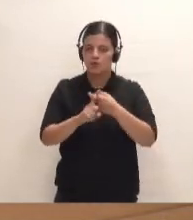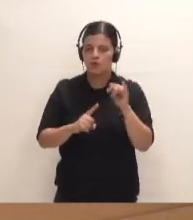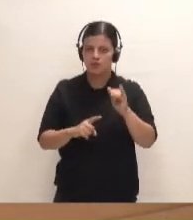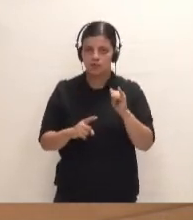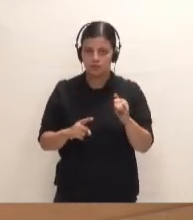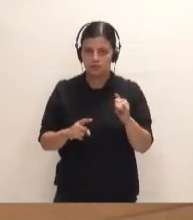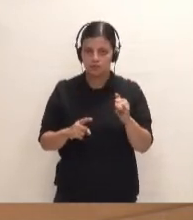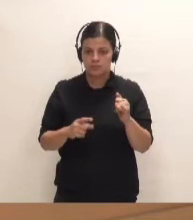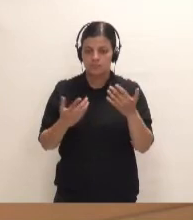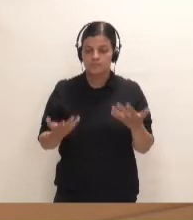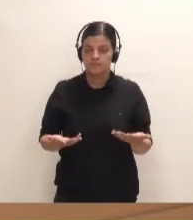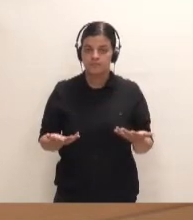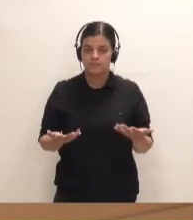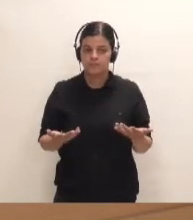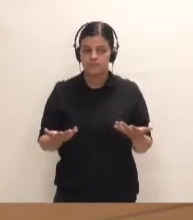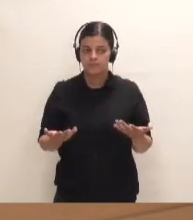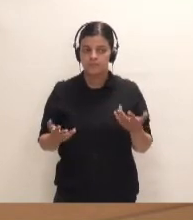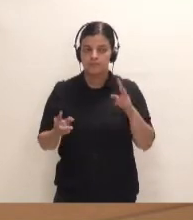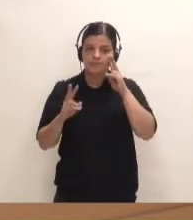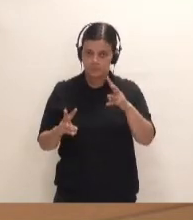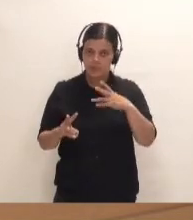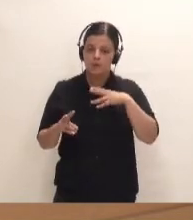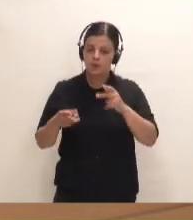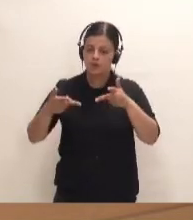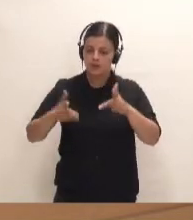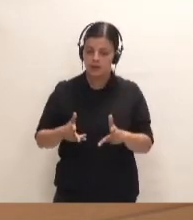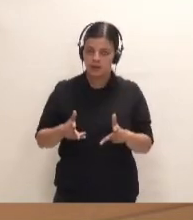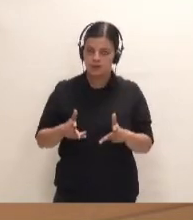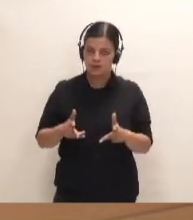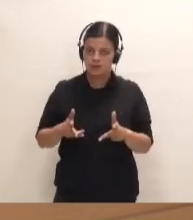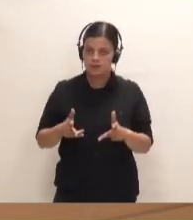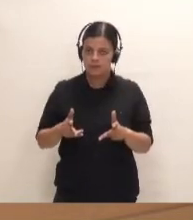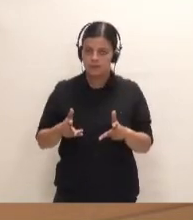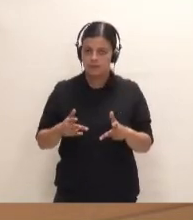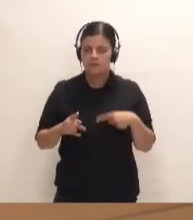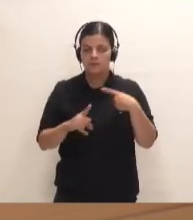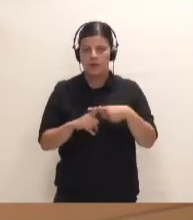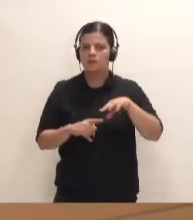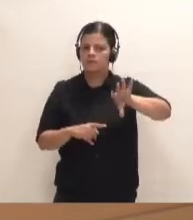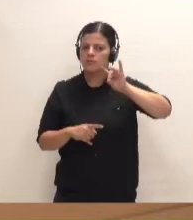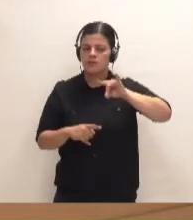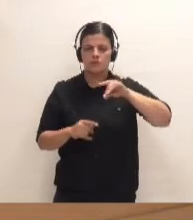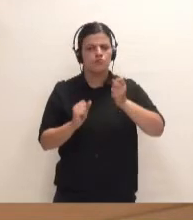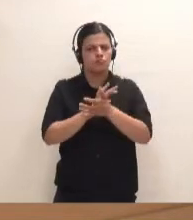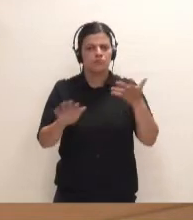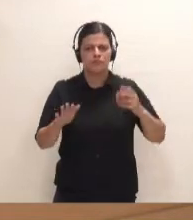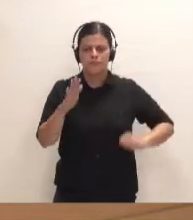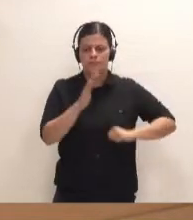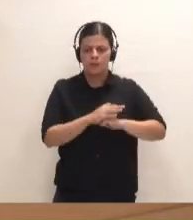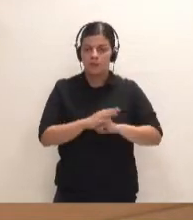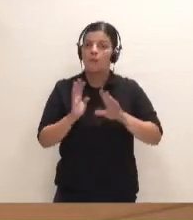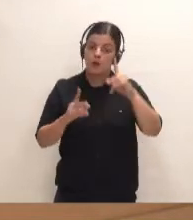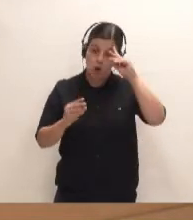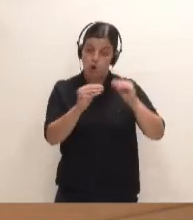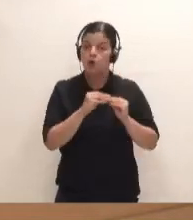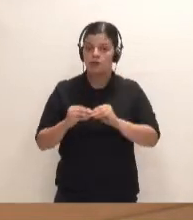y, sobre todo, visto eso, podernos sentar y tomar la decisión lo más rápidamente posible, como digo, con coherencia con